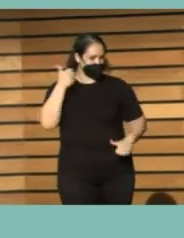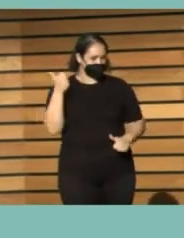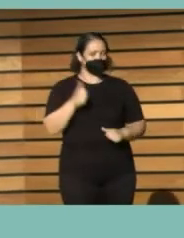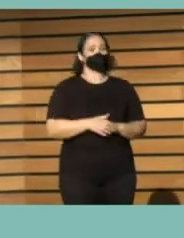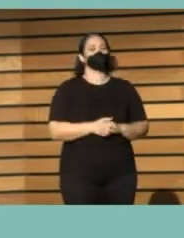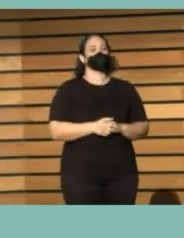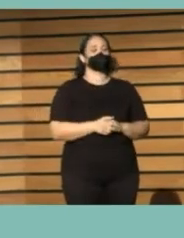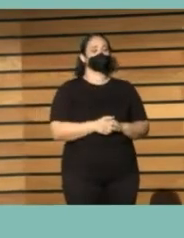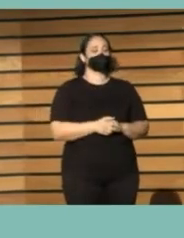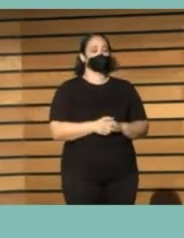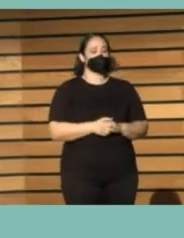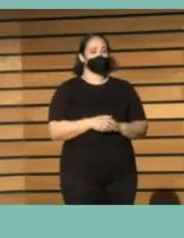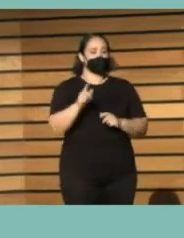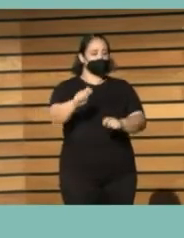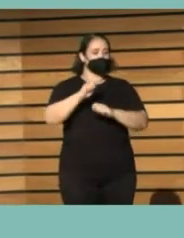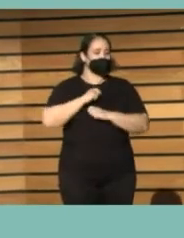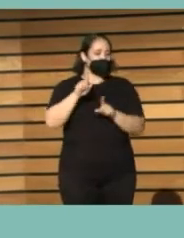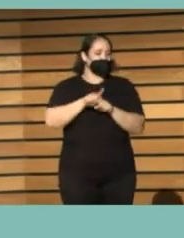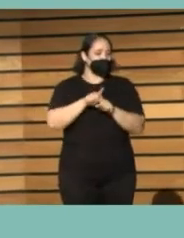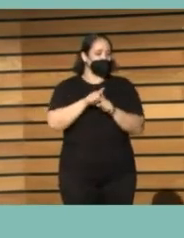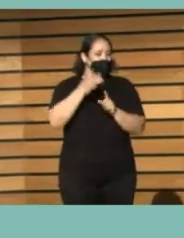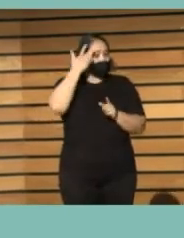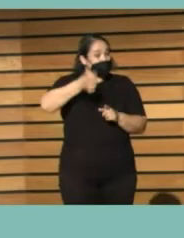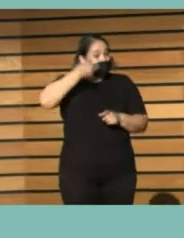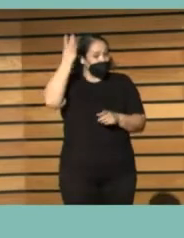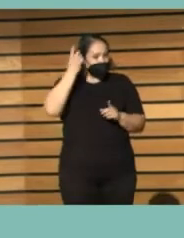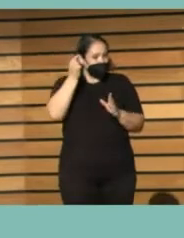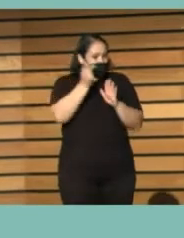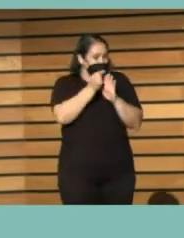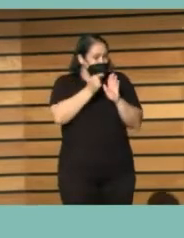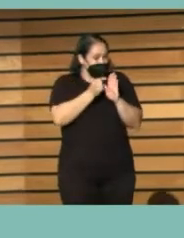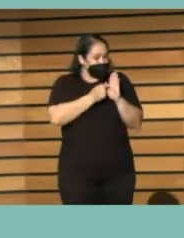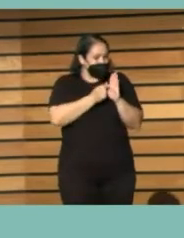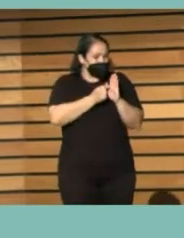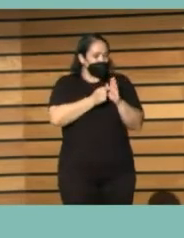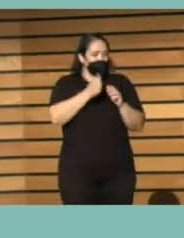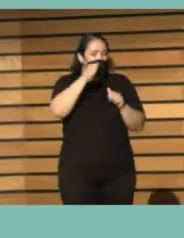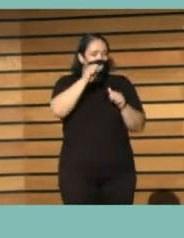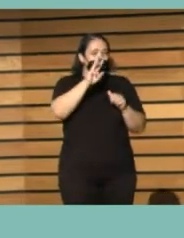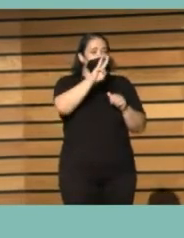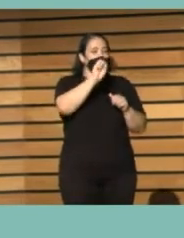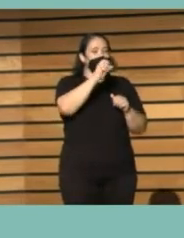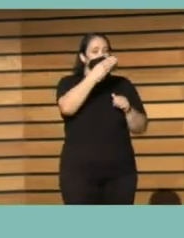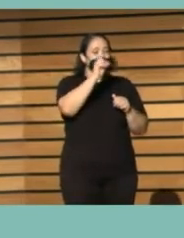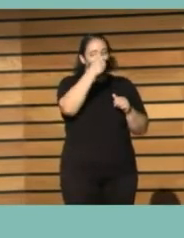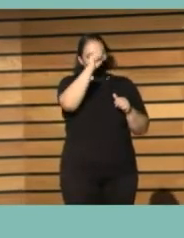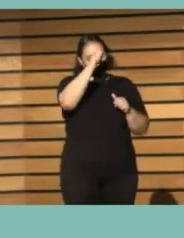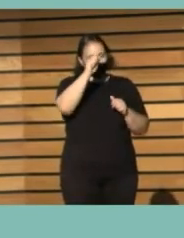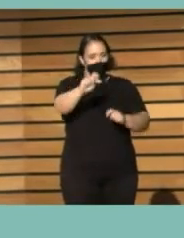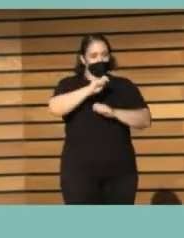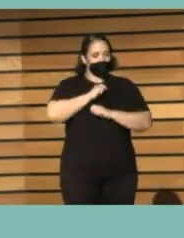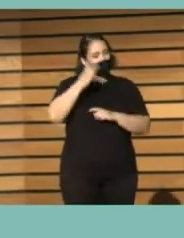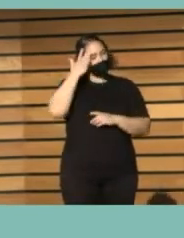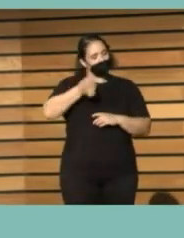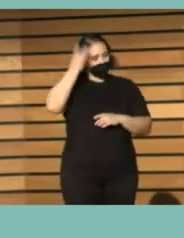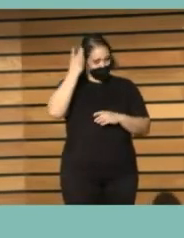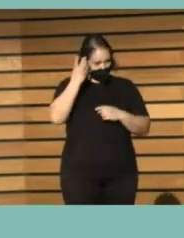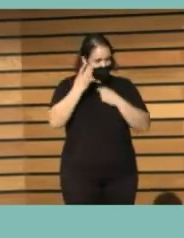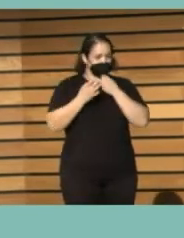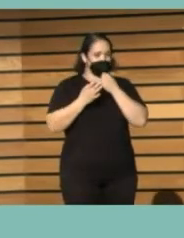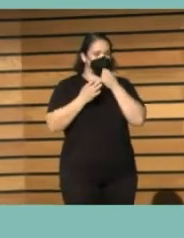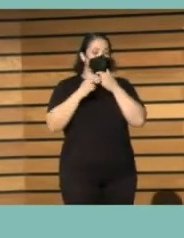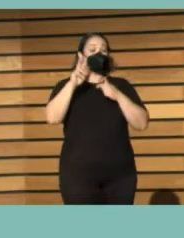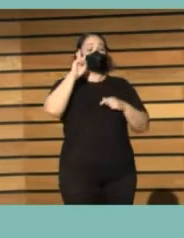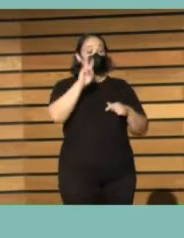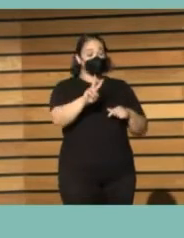También nos ha dado pistas y en el trabajo que exponía Pablo hace un ratito, nos ayudará también mucho, es